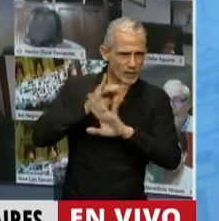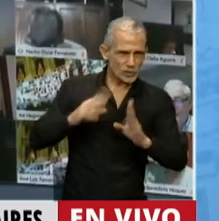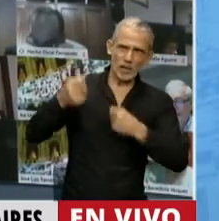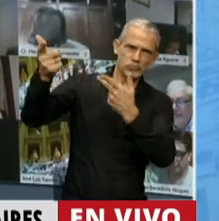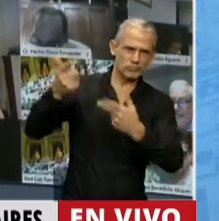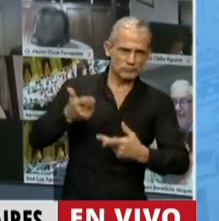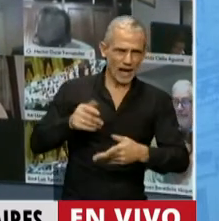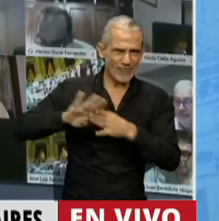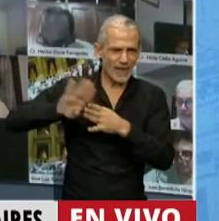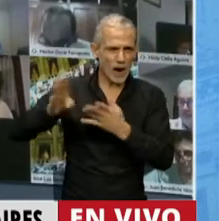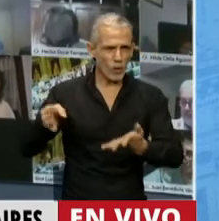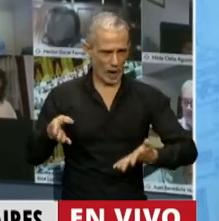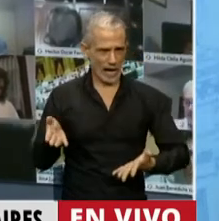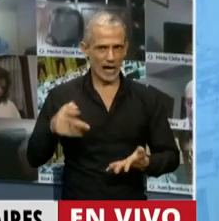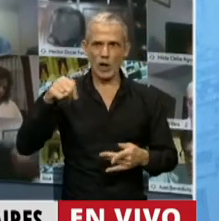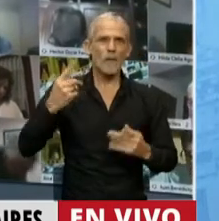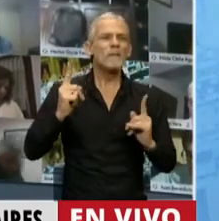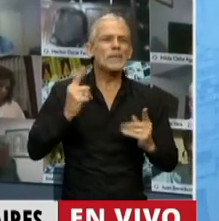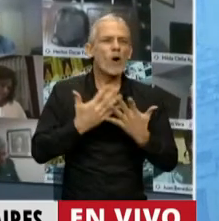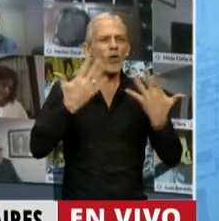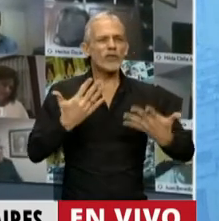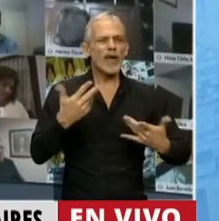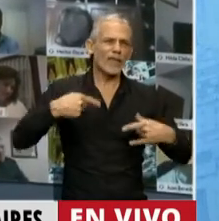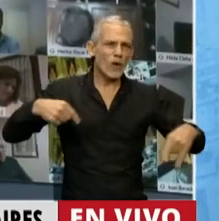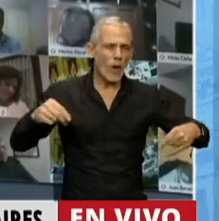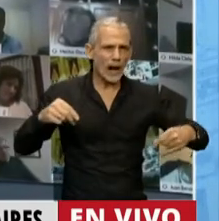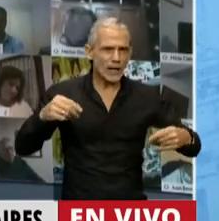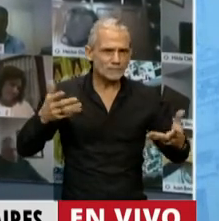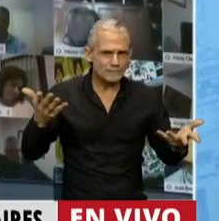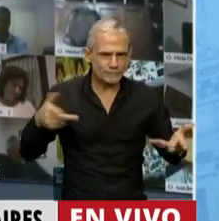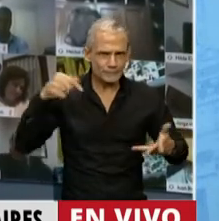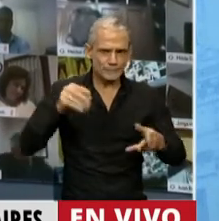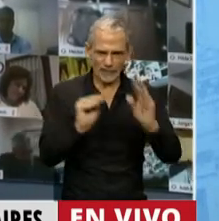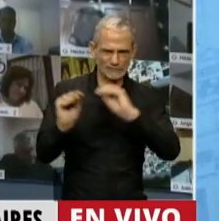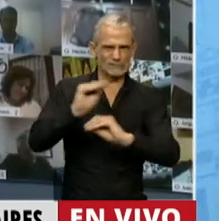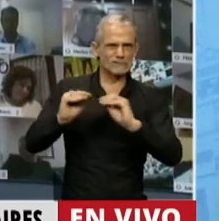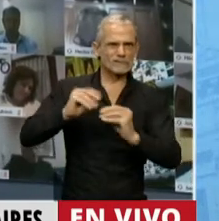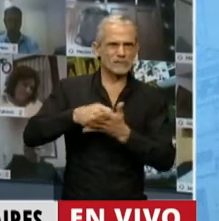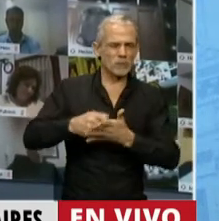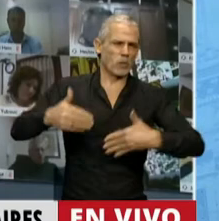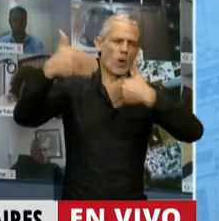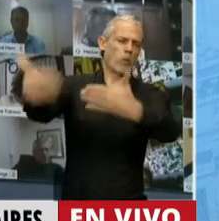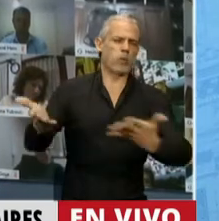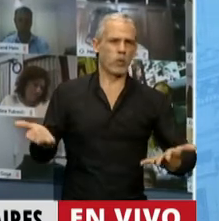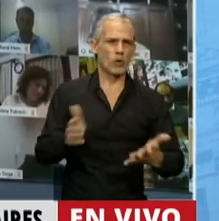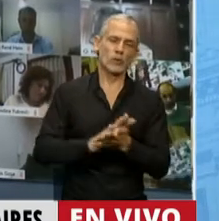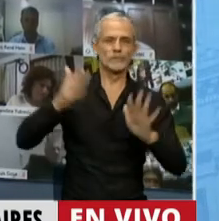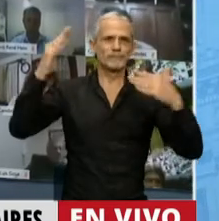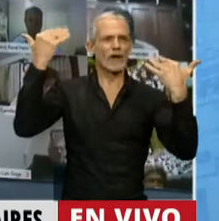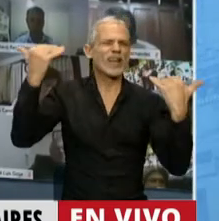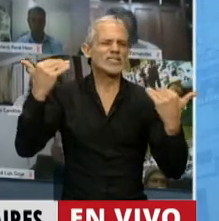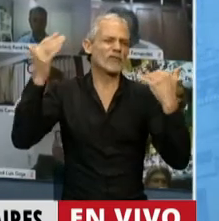Y justamente porque estamos en el día de la consagración de esta reestructuración de deuda y de las salutaciones